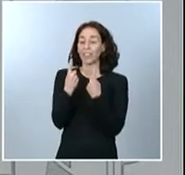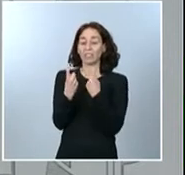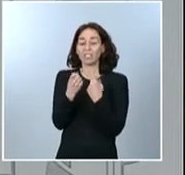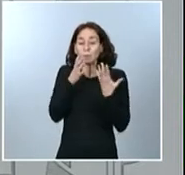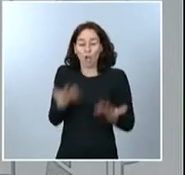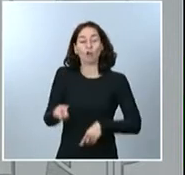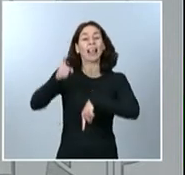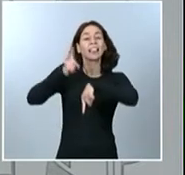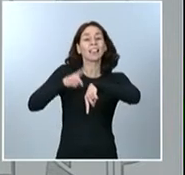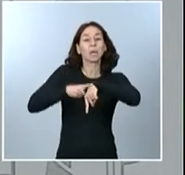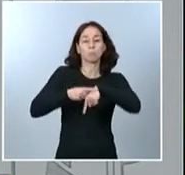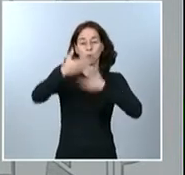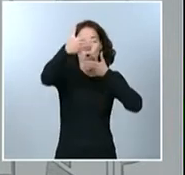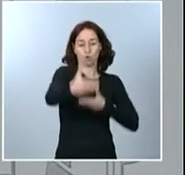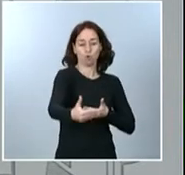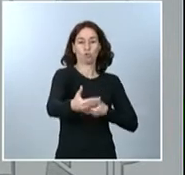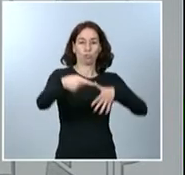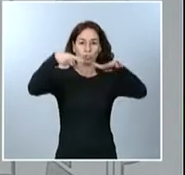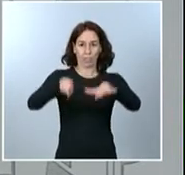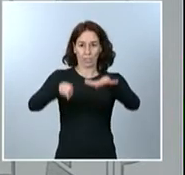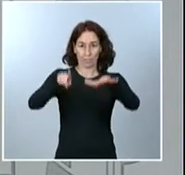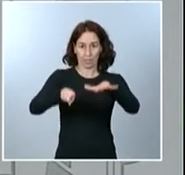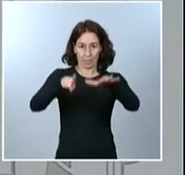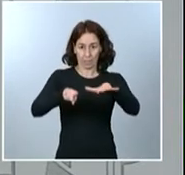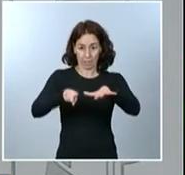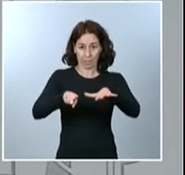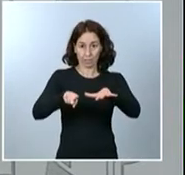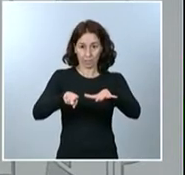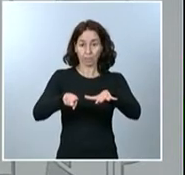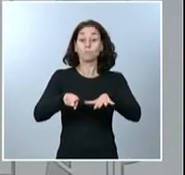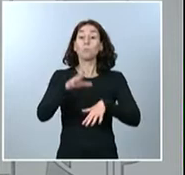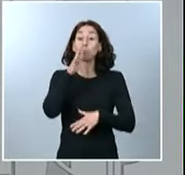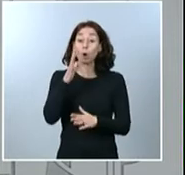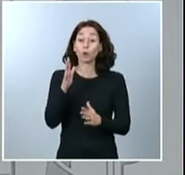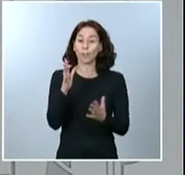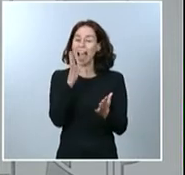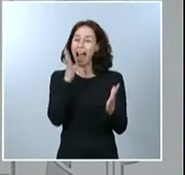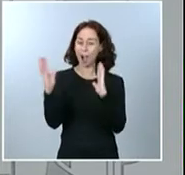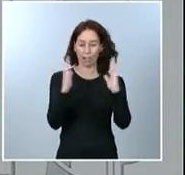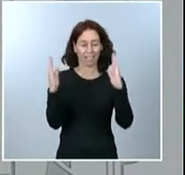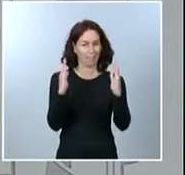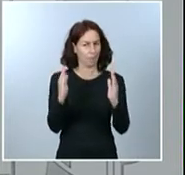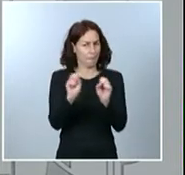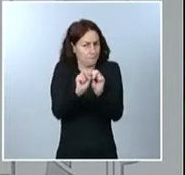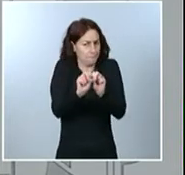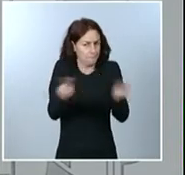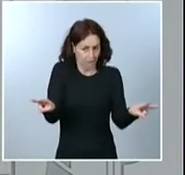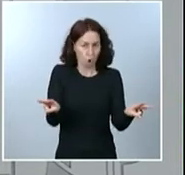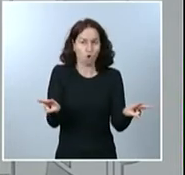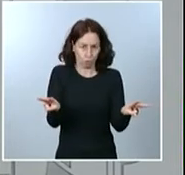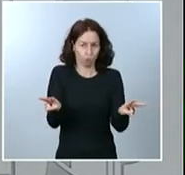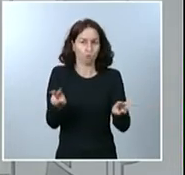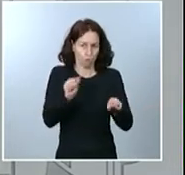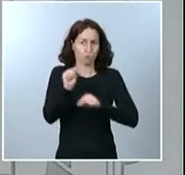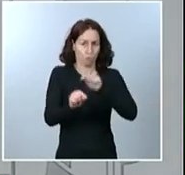segunda ola en la que ya estamos inmersos, sino también la etapa más dañina de la pandemia. Mientras llega ese momento,